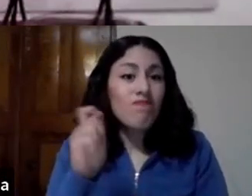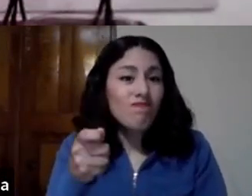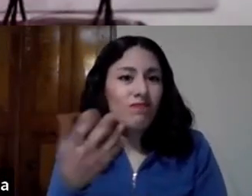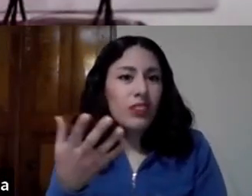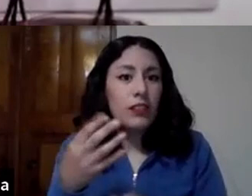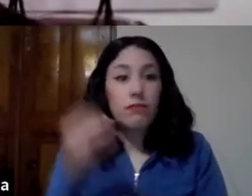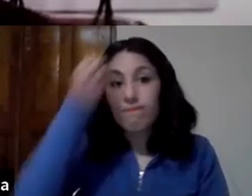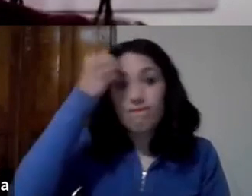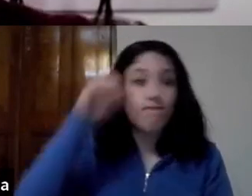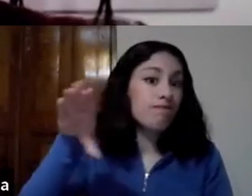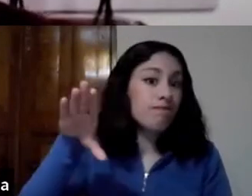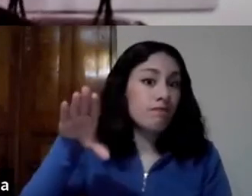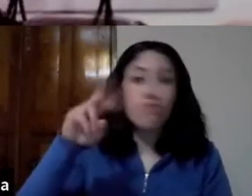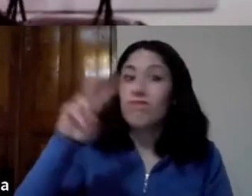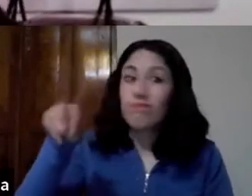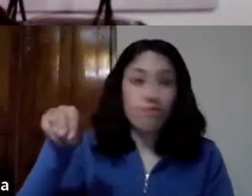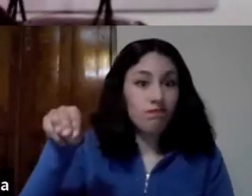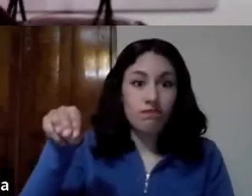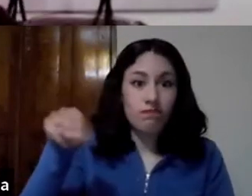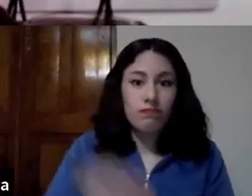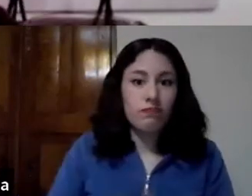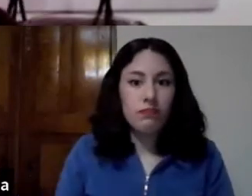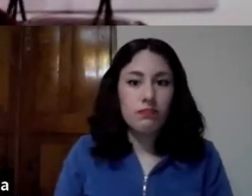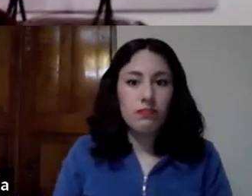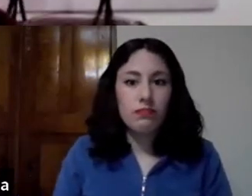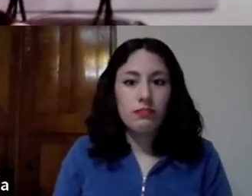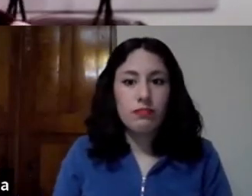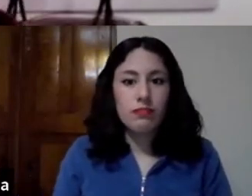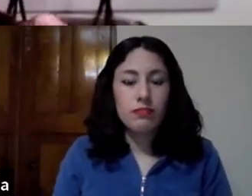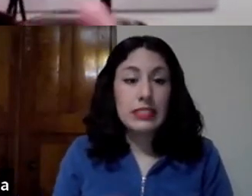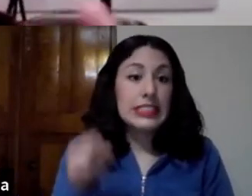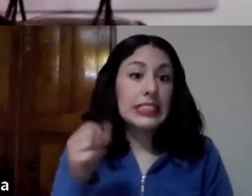aquí y además estaba la familia alrededor es una cosa